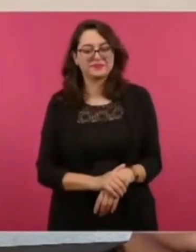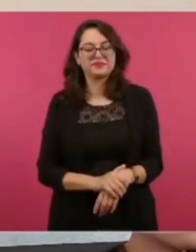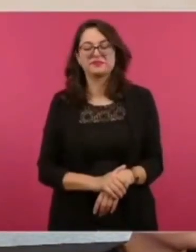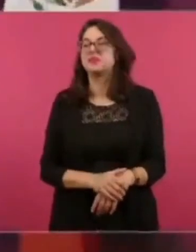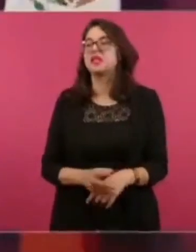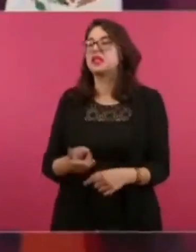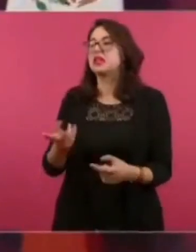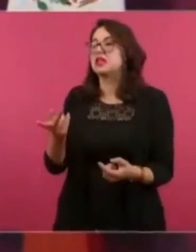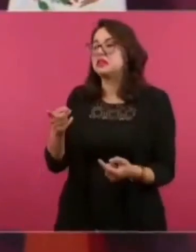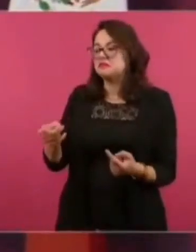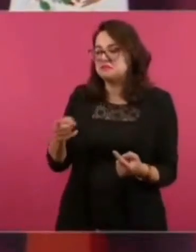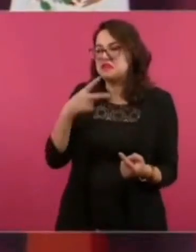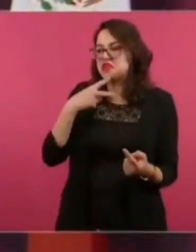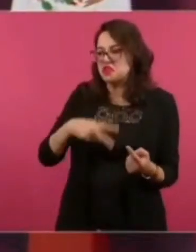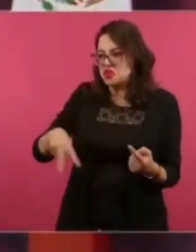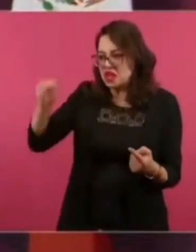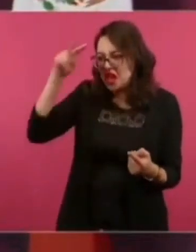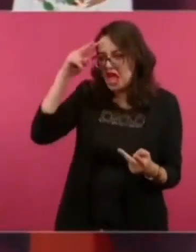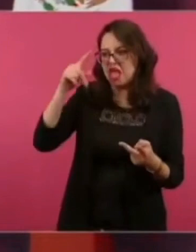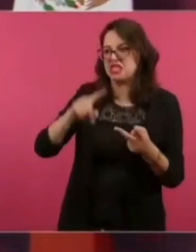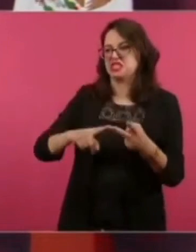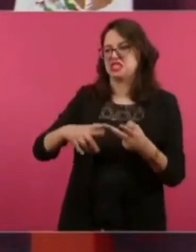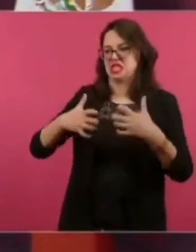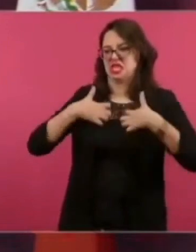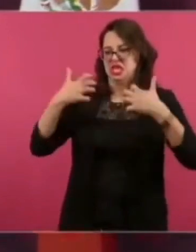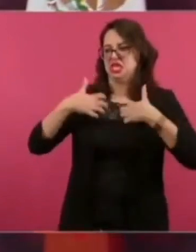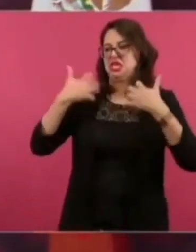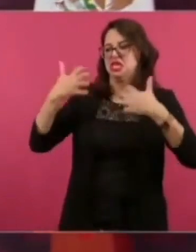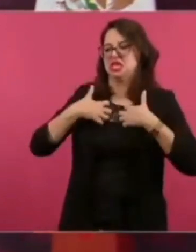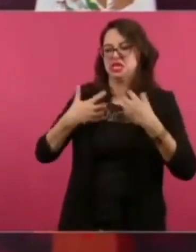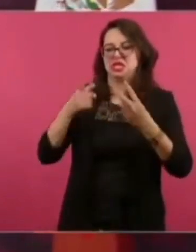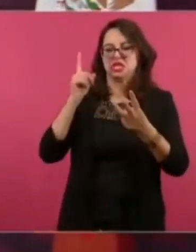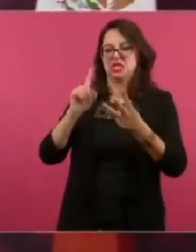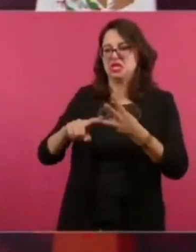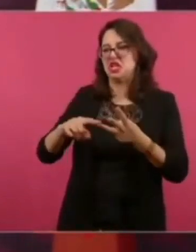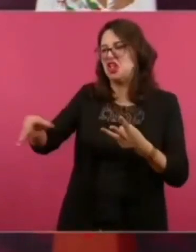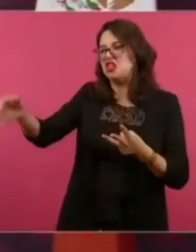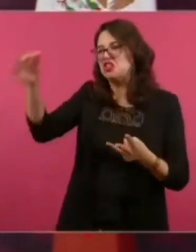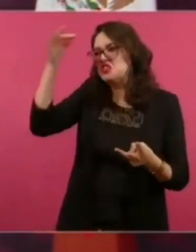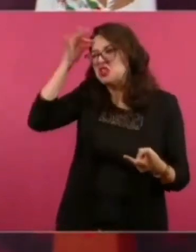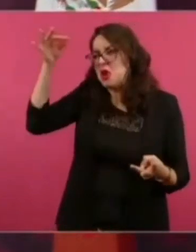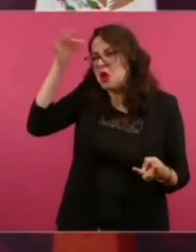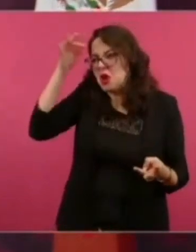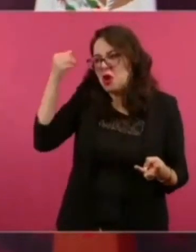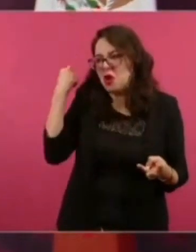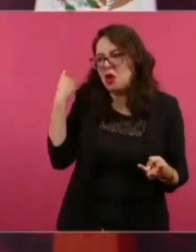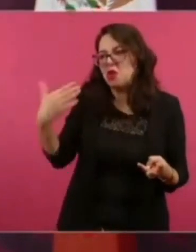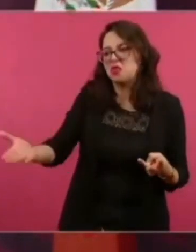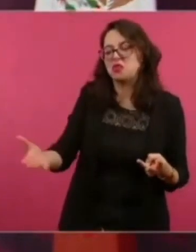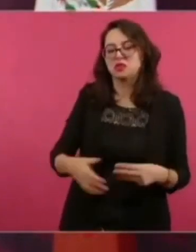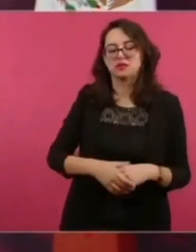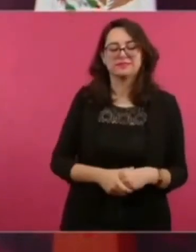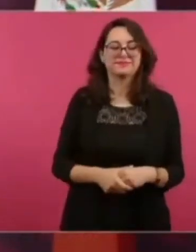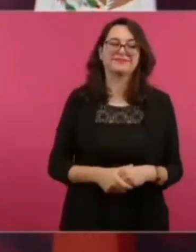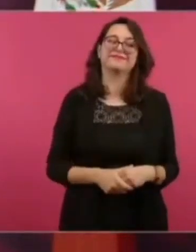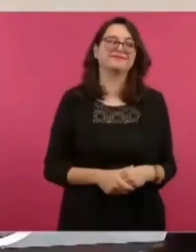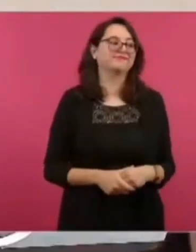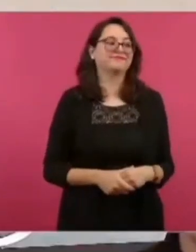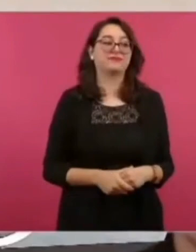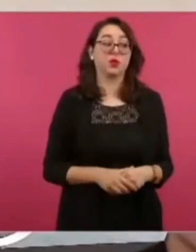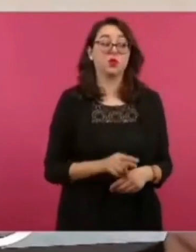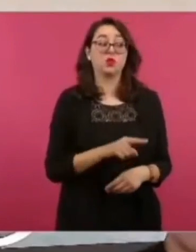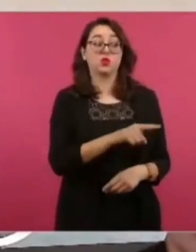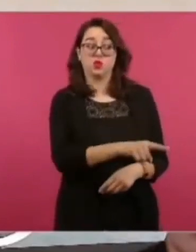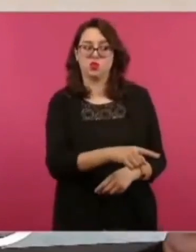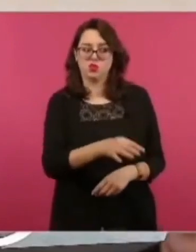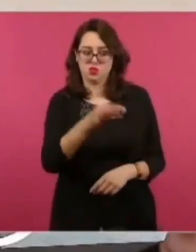violento tonto ¿quién es tonto? el que piensa que